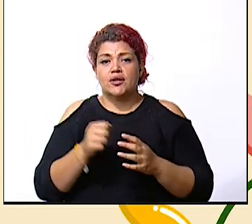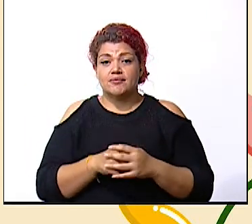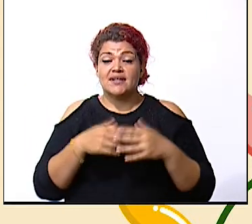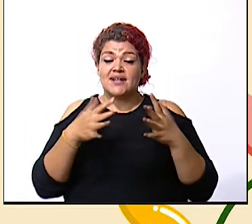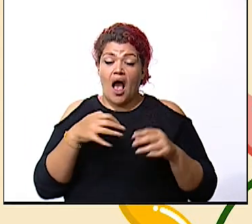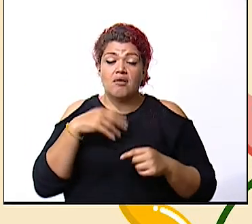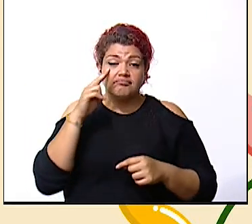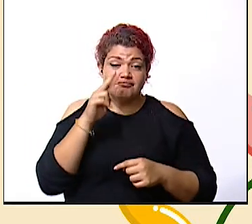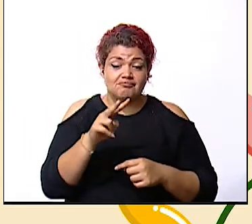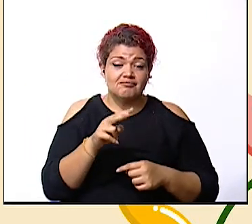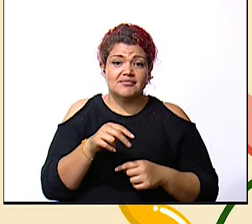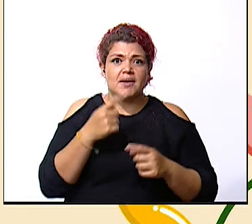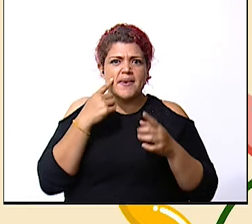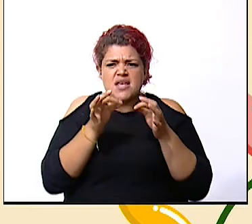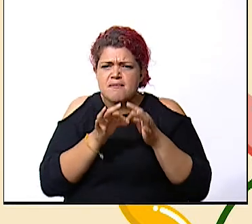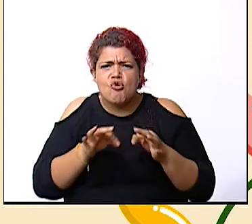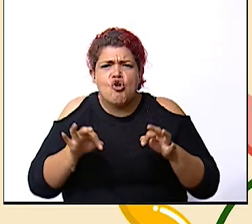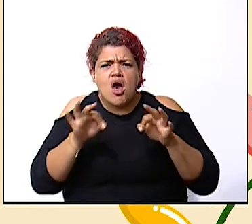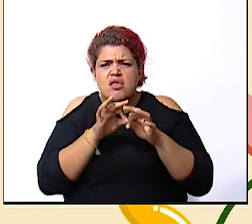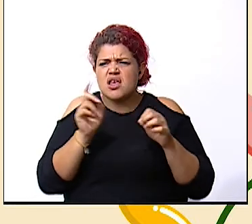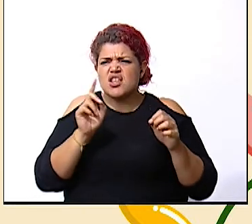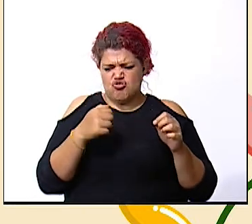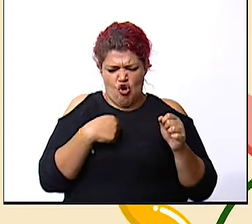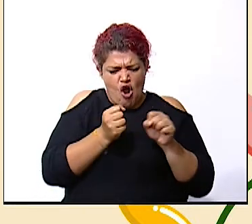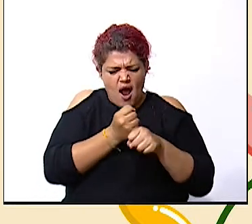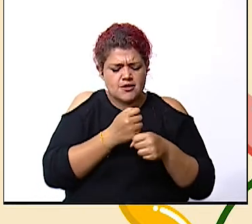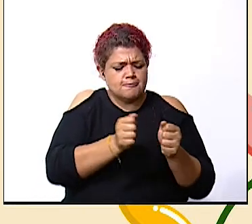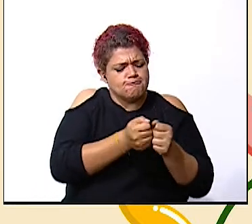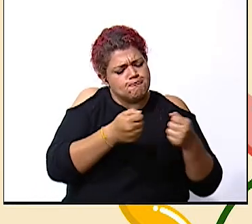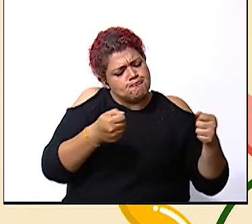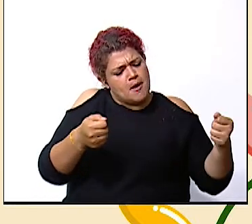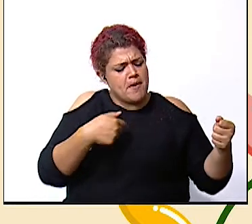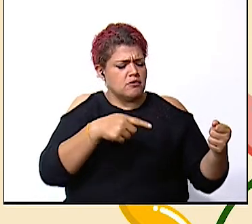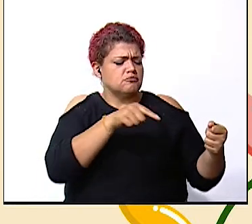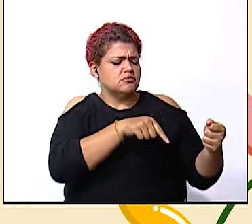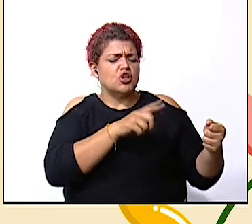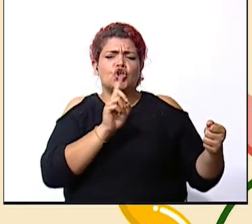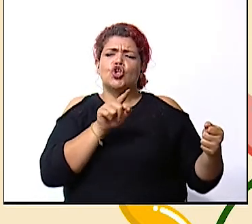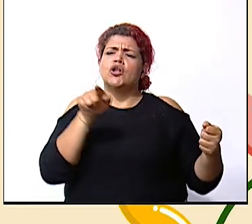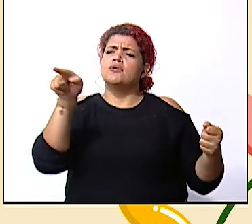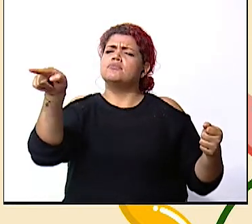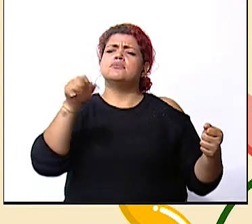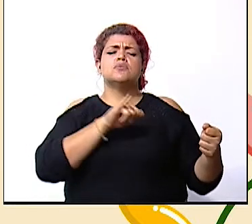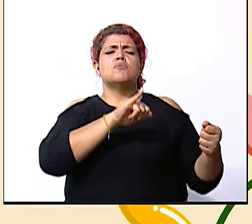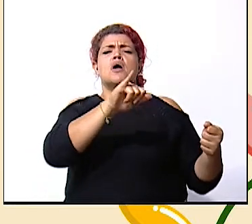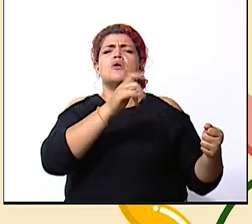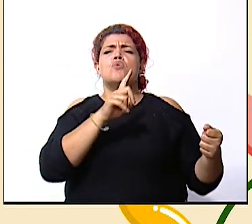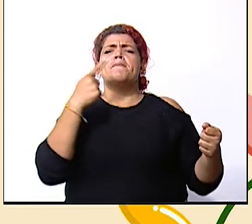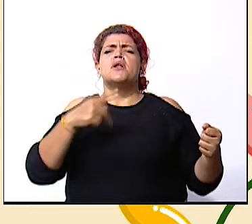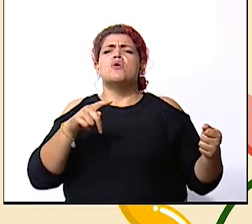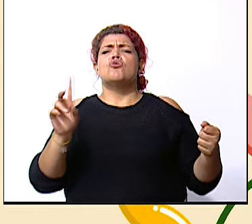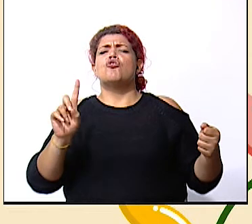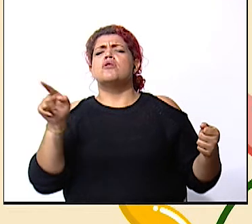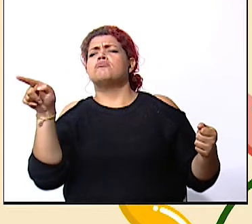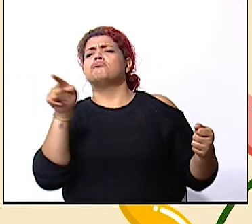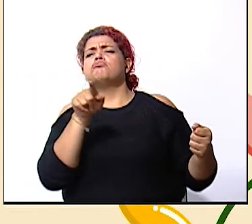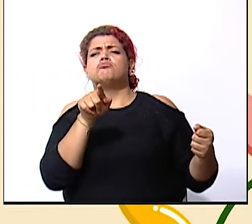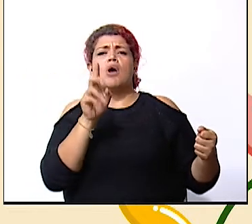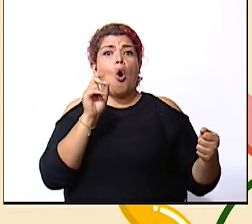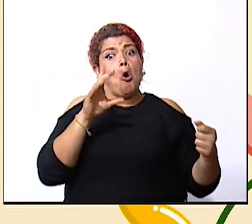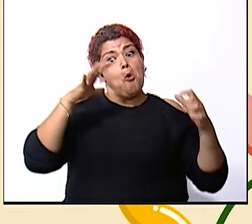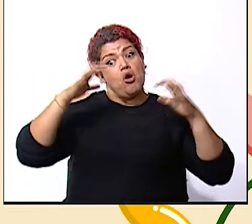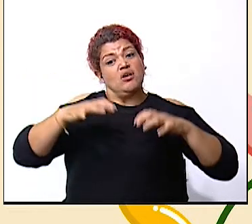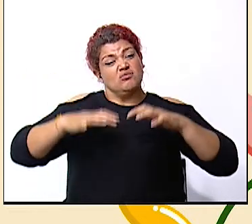que lo más importante es hacer un mapa de riesgo donde podríamos ver cuáles son esas zonas propensas y que una